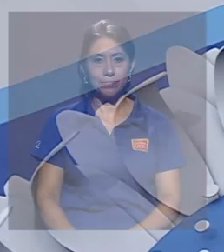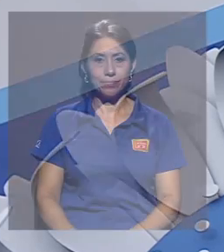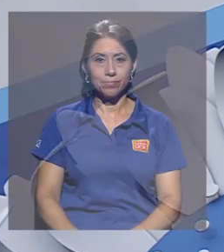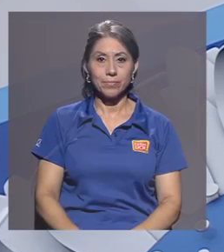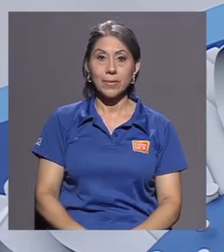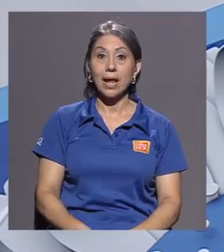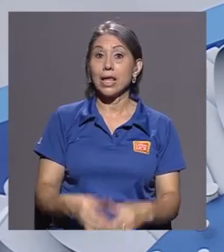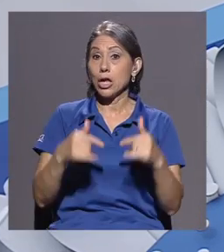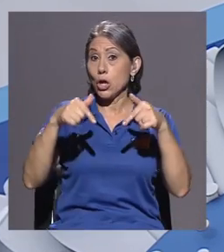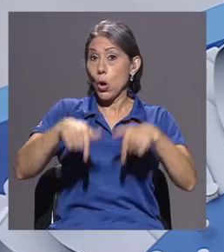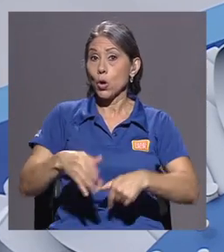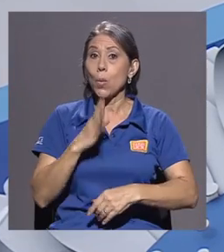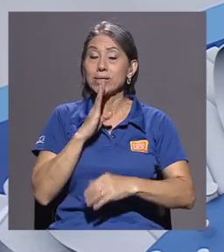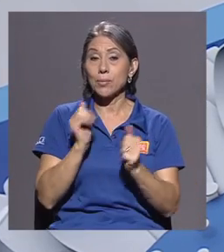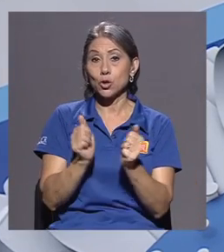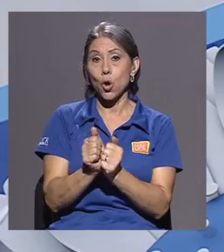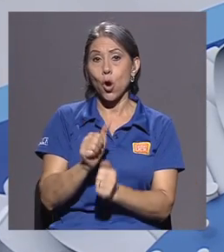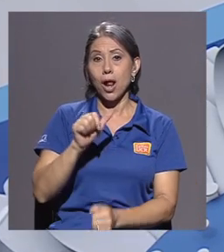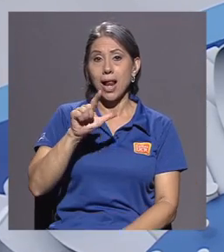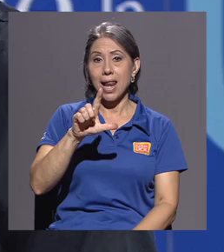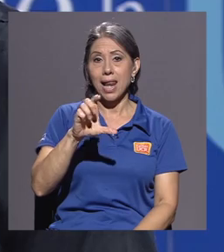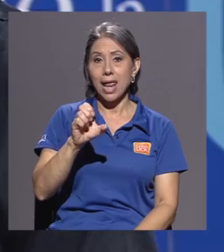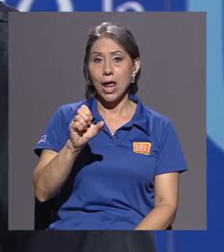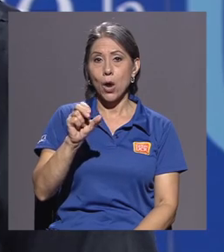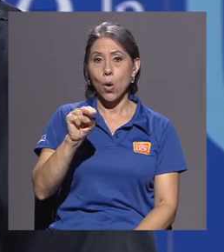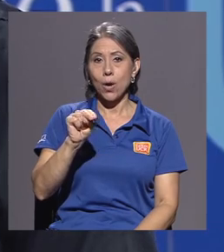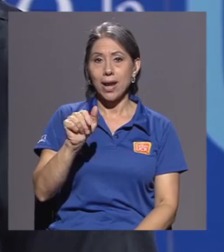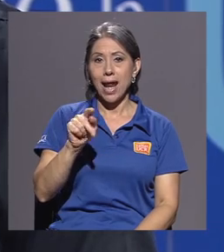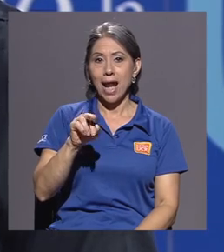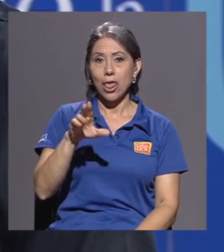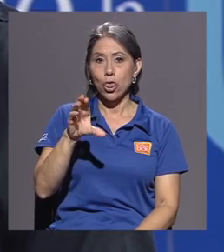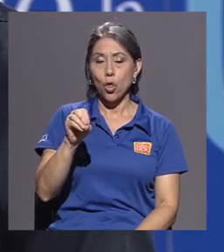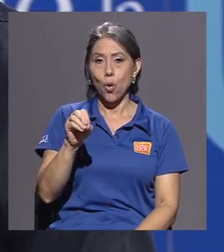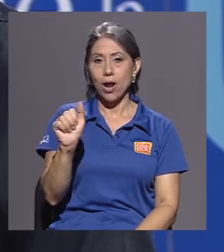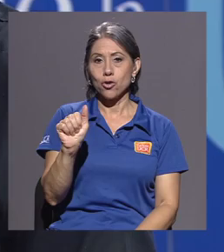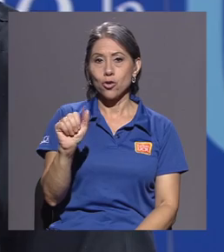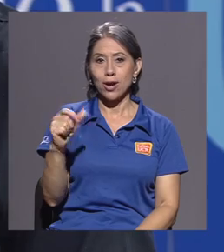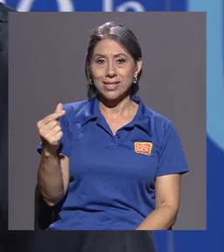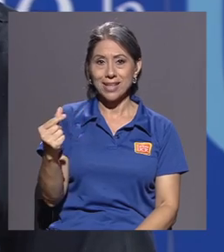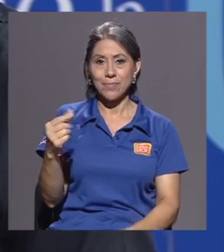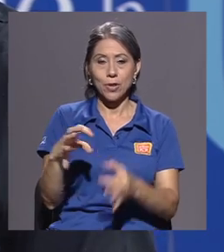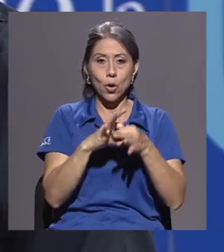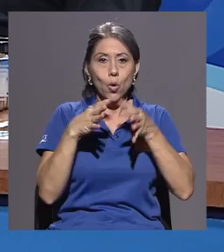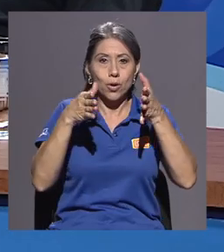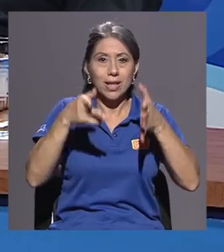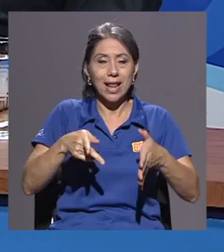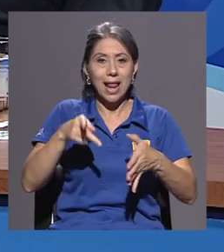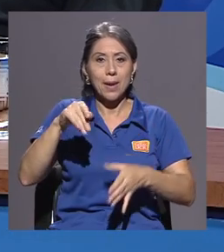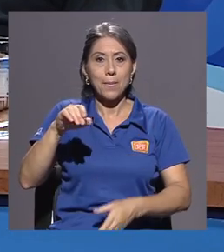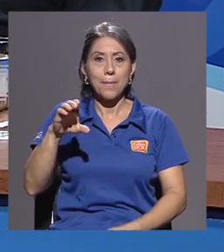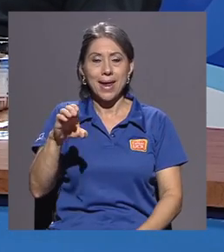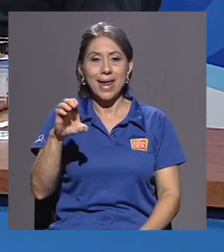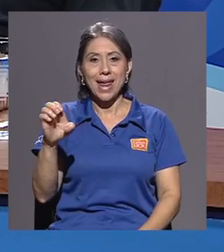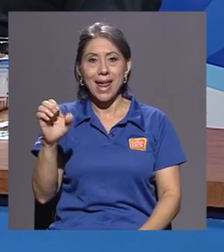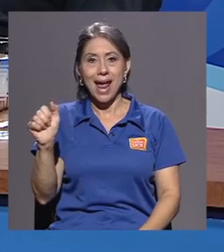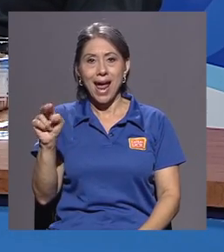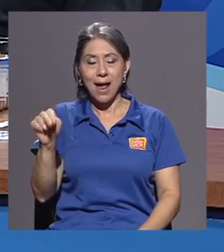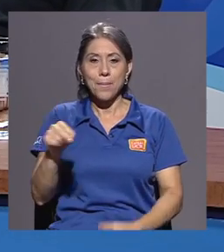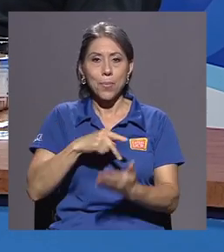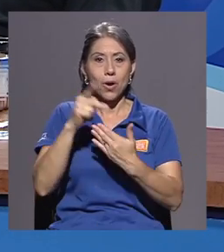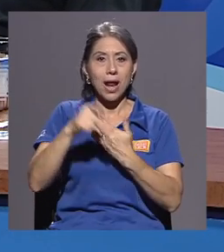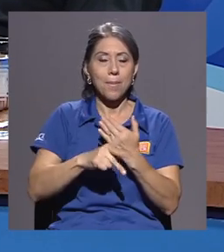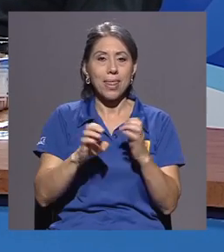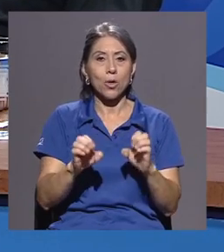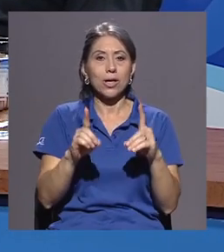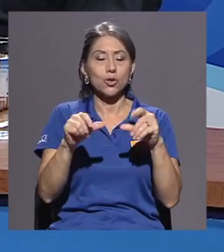Y conversamos hoy con Leonardo Arroyo García, quien es coordinador del PEC-EAN, el Programa de Educación Continua de la Escuela